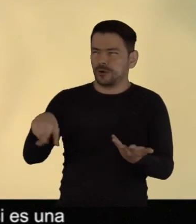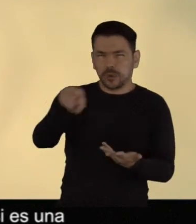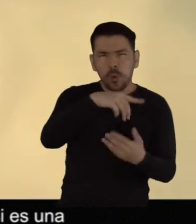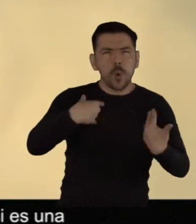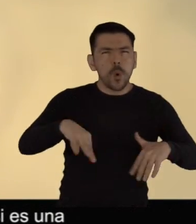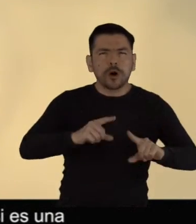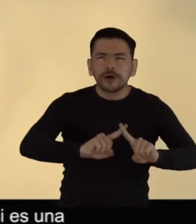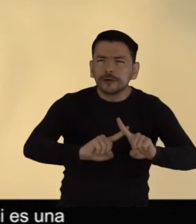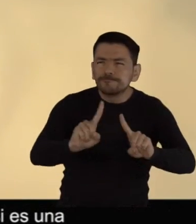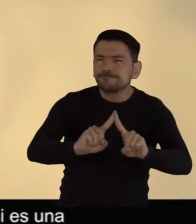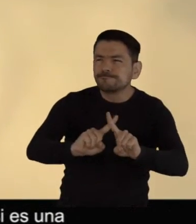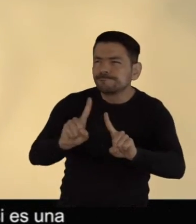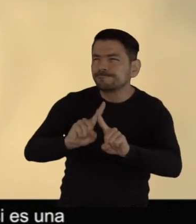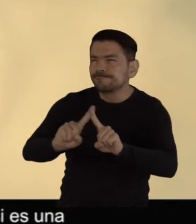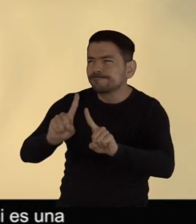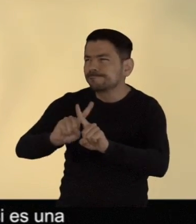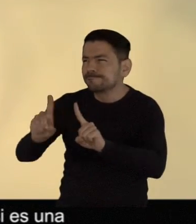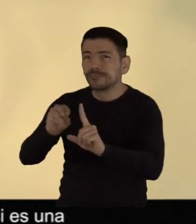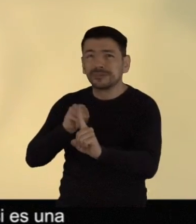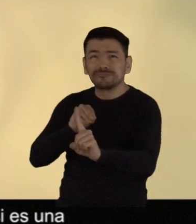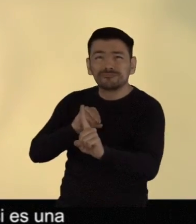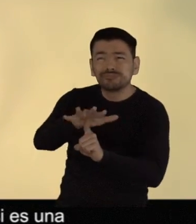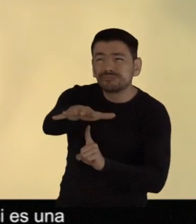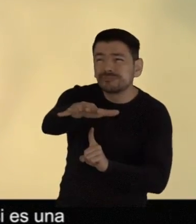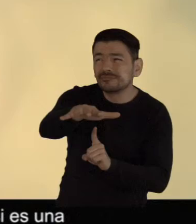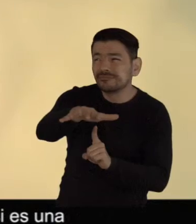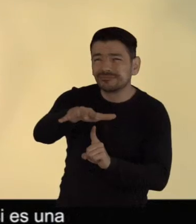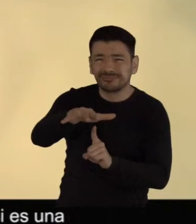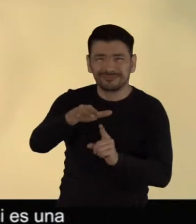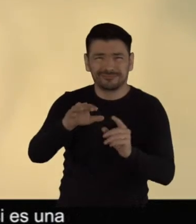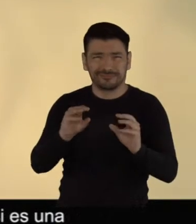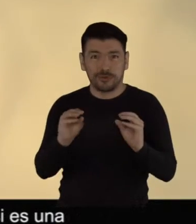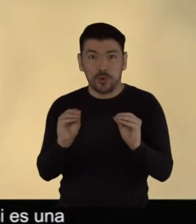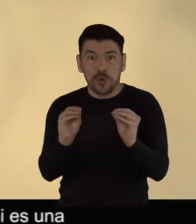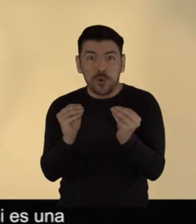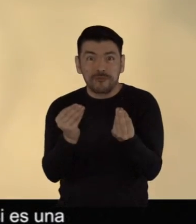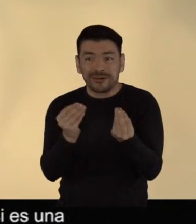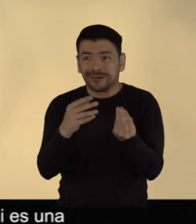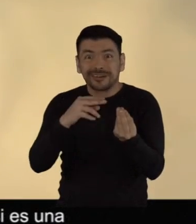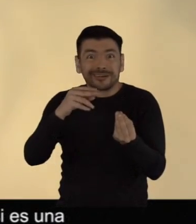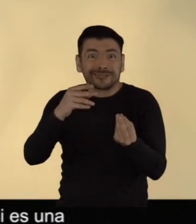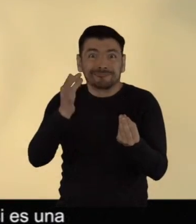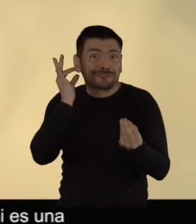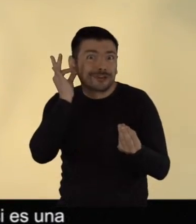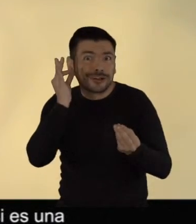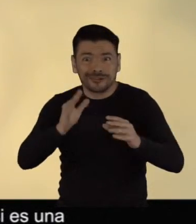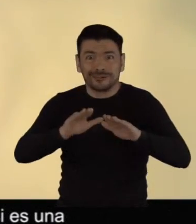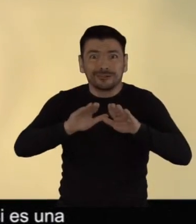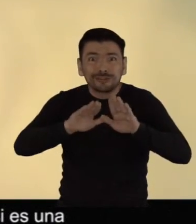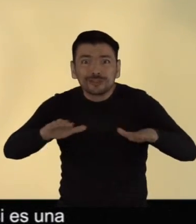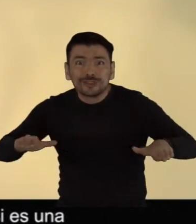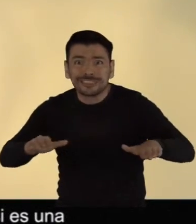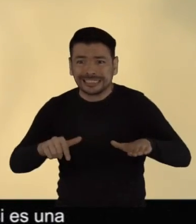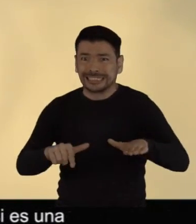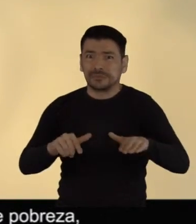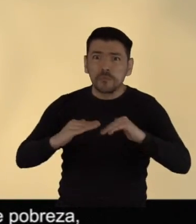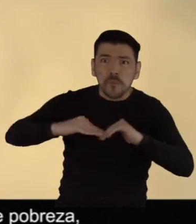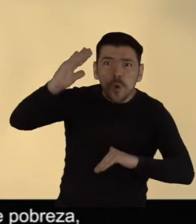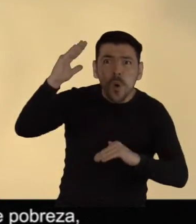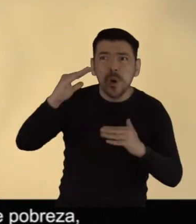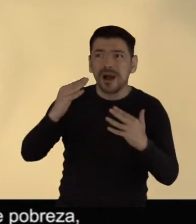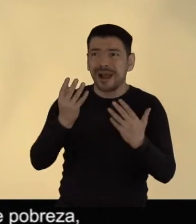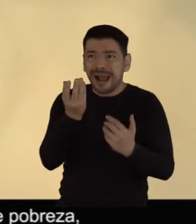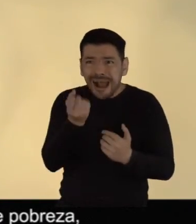multiplicando riesgos de exclusión si es una niña viviendo con alguna discapacidad